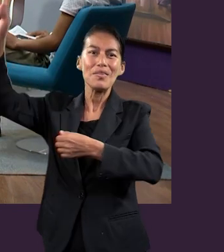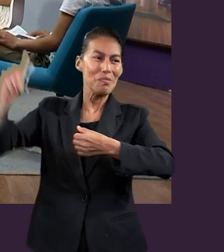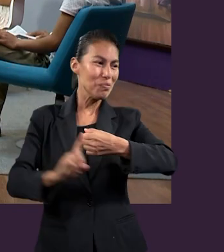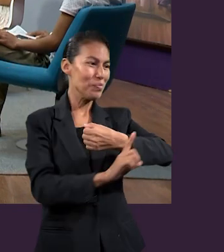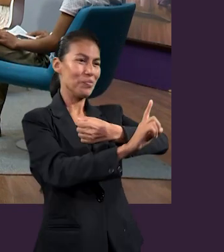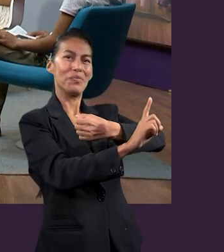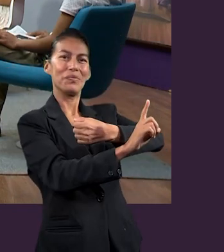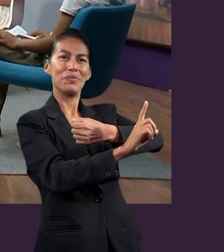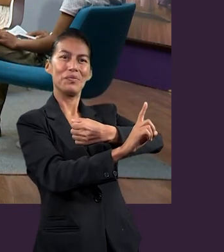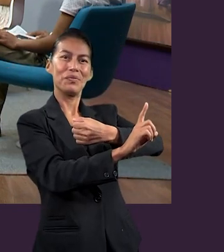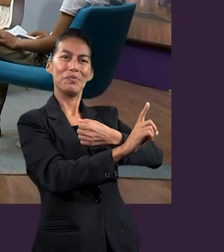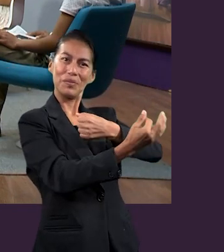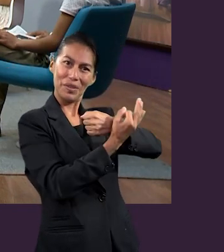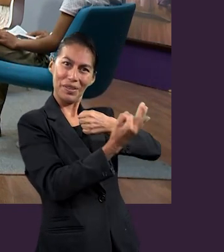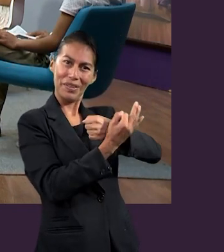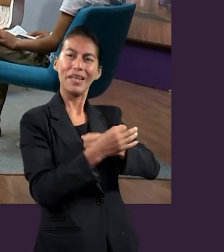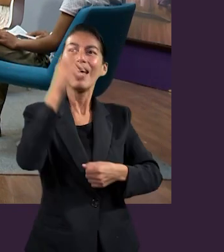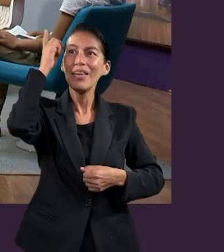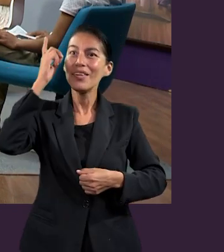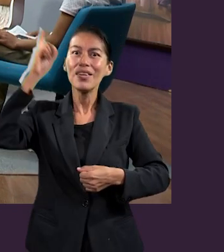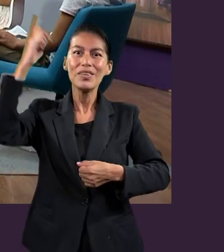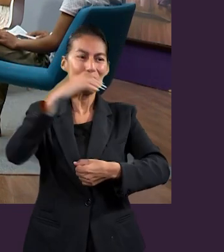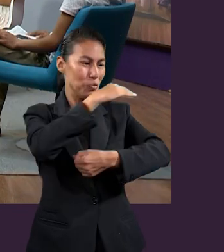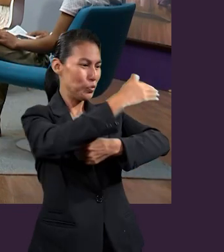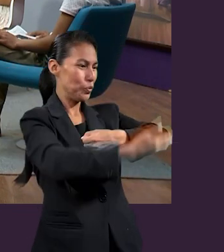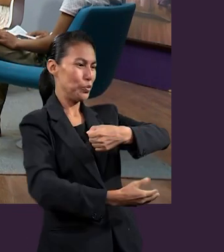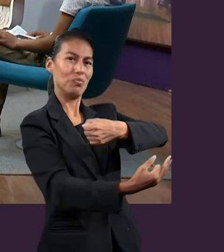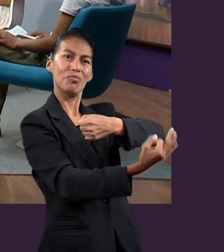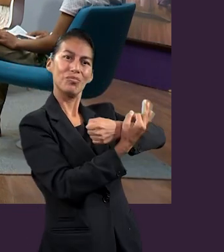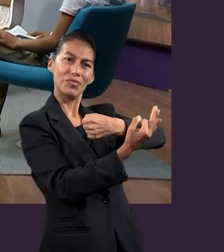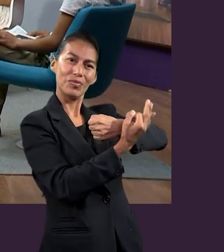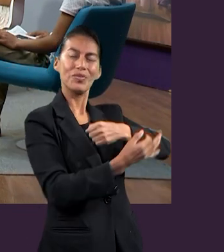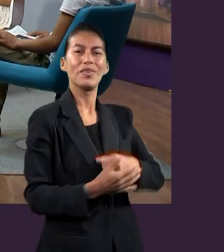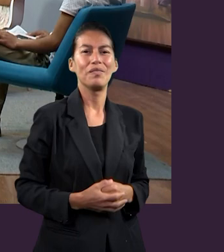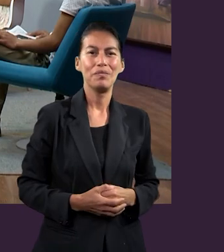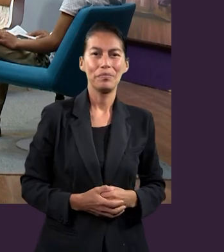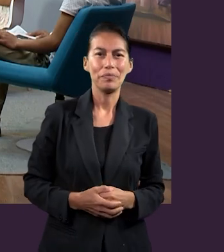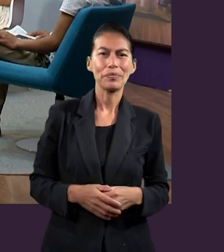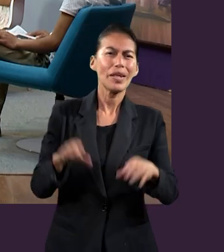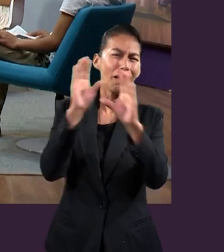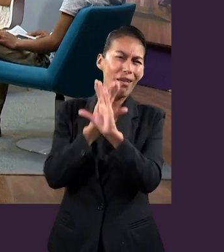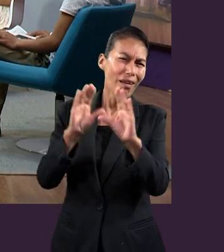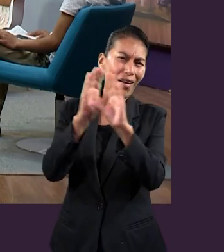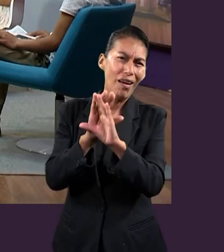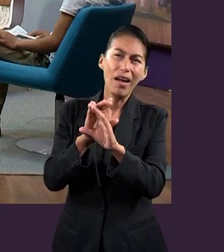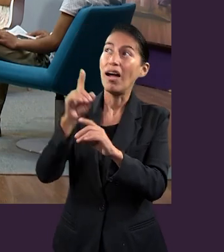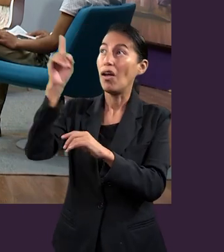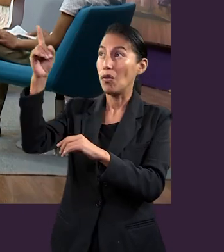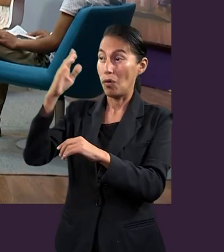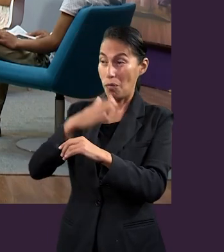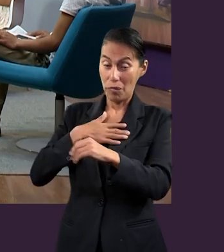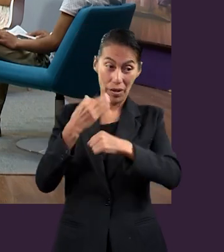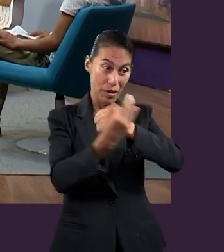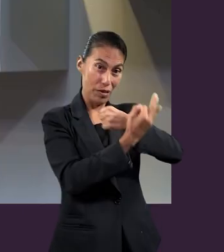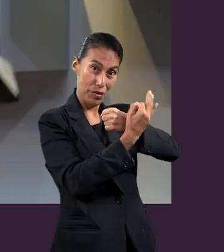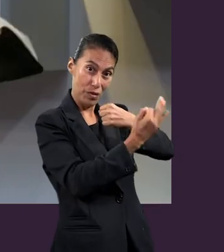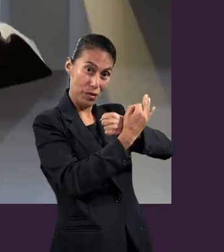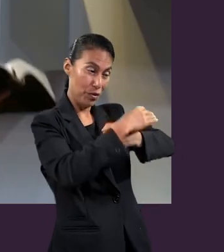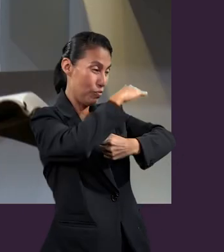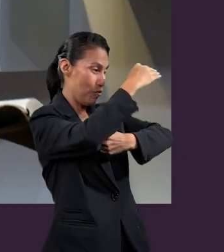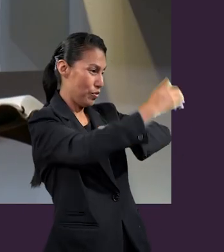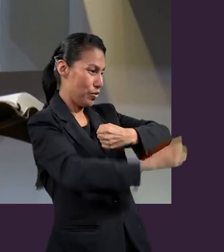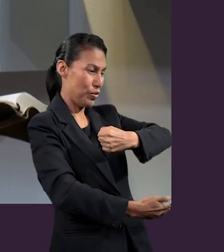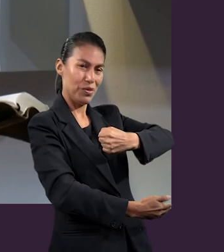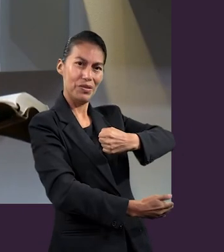con su escudo, tú mencionaste, en algún momento hemos cantado un corito de tú eres mi escudo alrededor de mí. Cuando